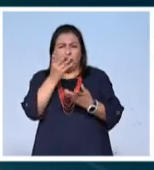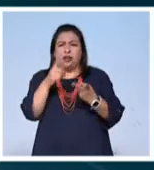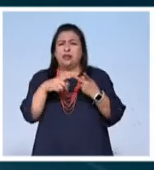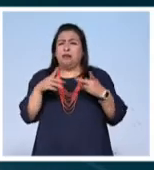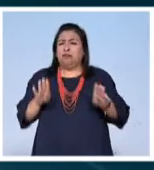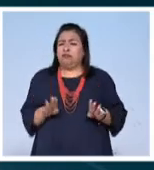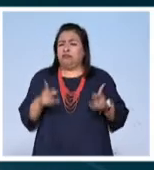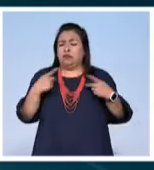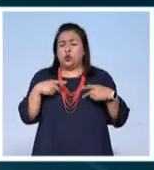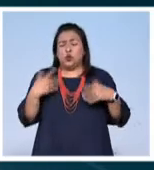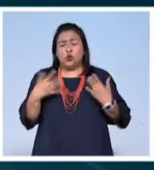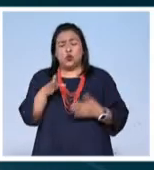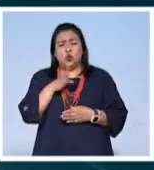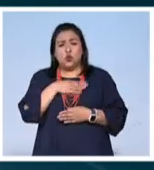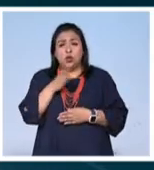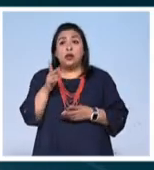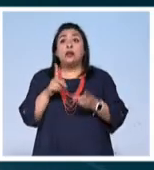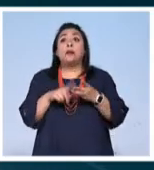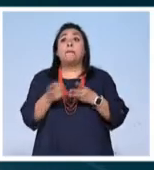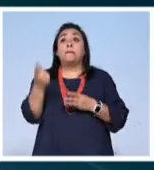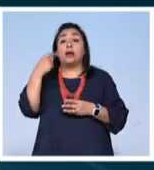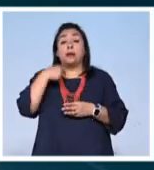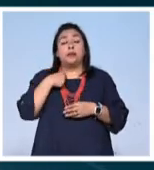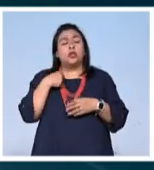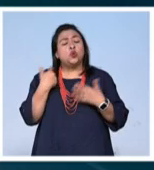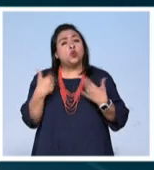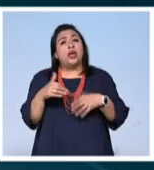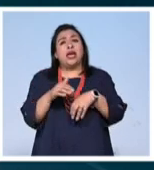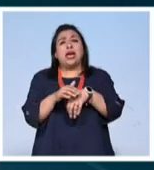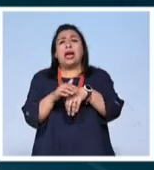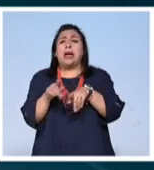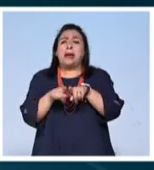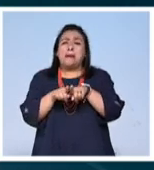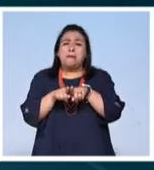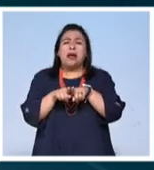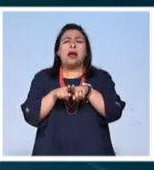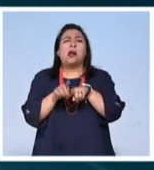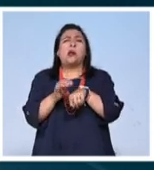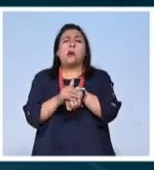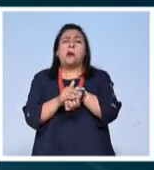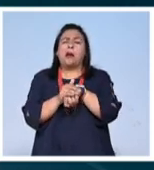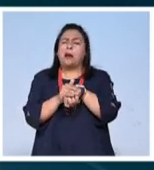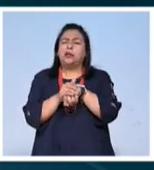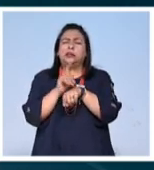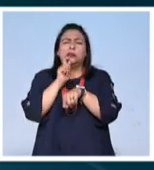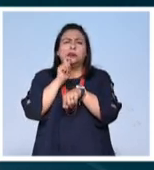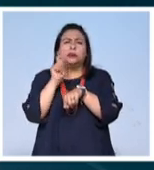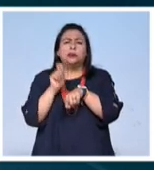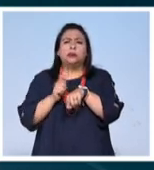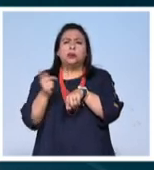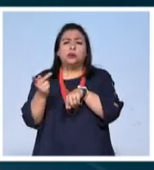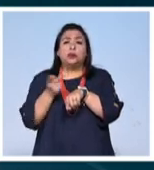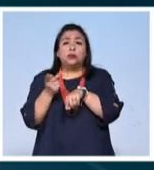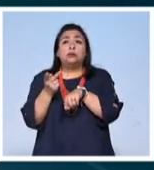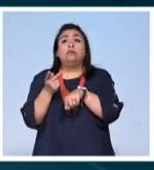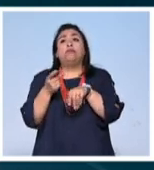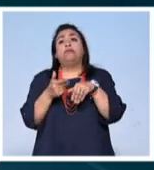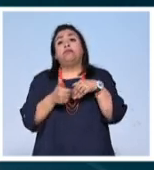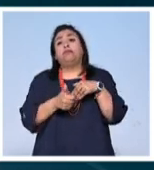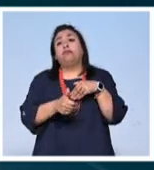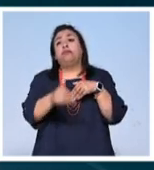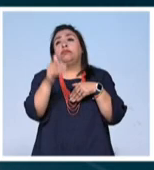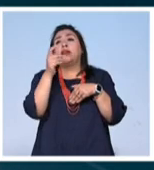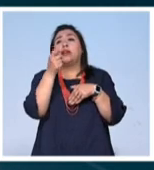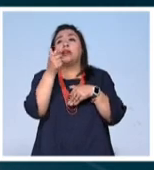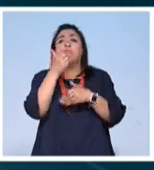maravillosa, fue para mí un hermano y un amigo único y entrañable a lo largo de